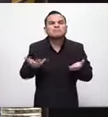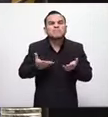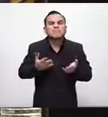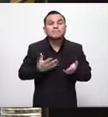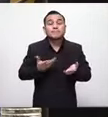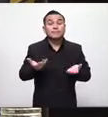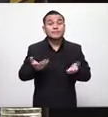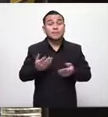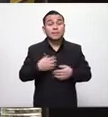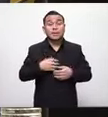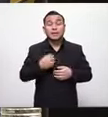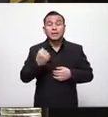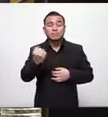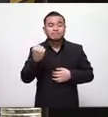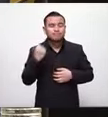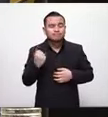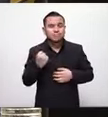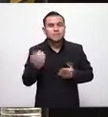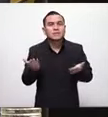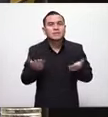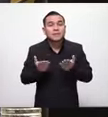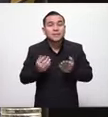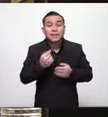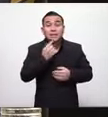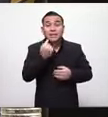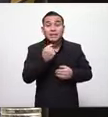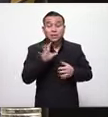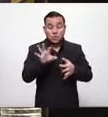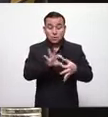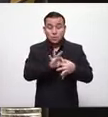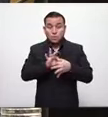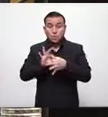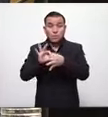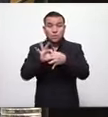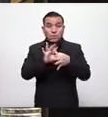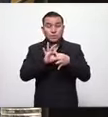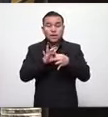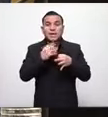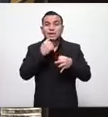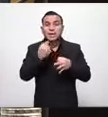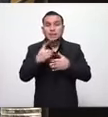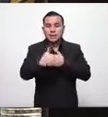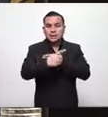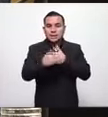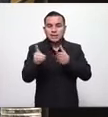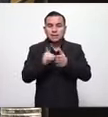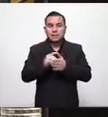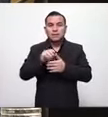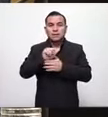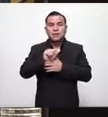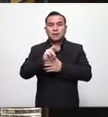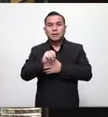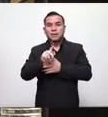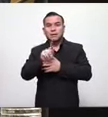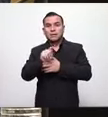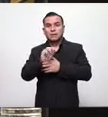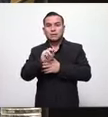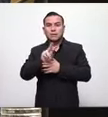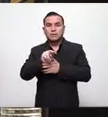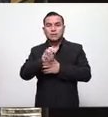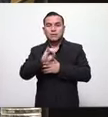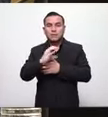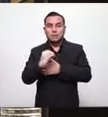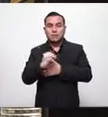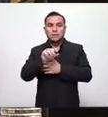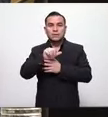principalmente a través de el coordinador del grupo parlamentario el diputado antonio almendariz quien